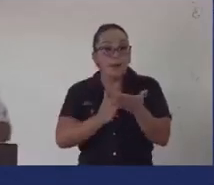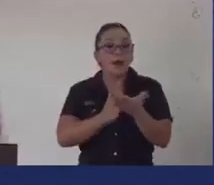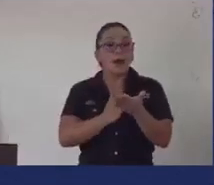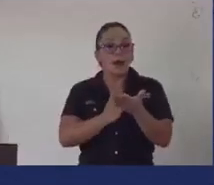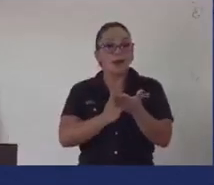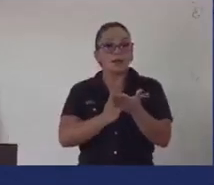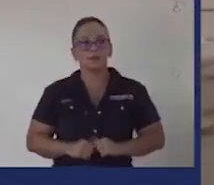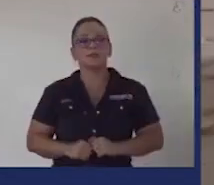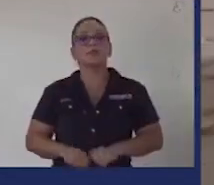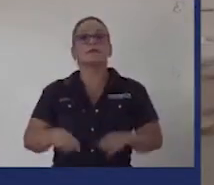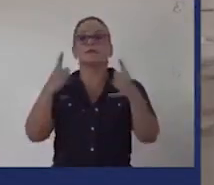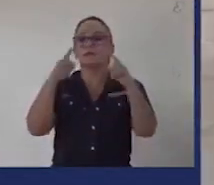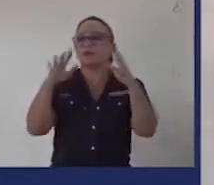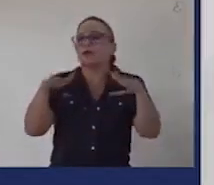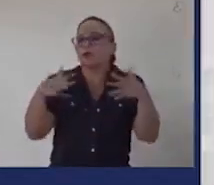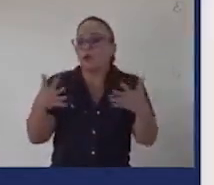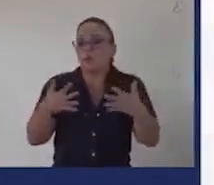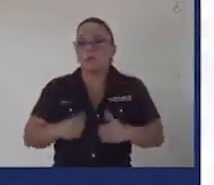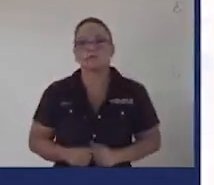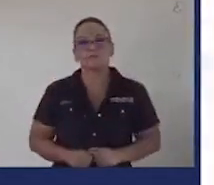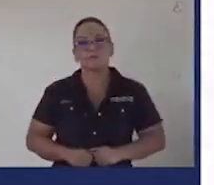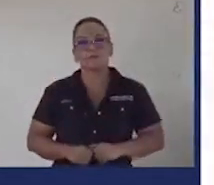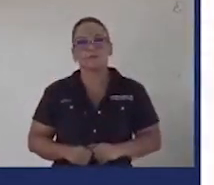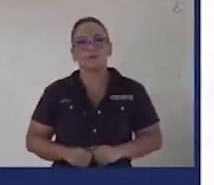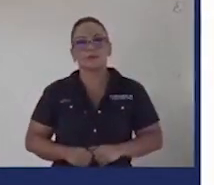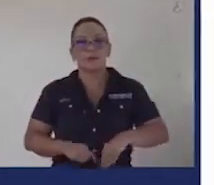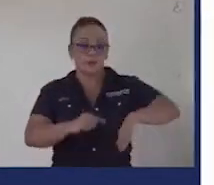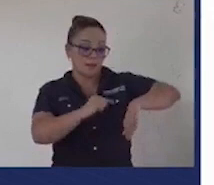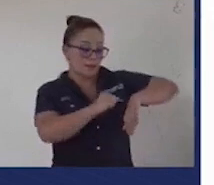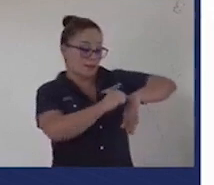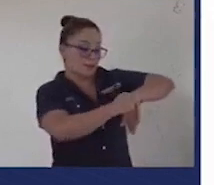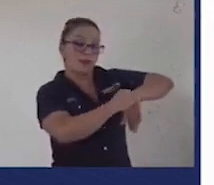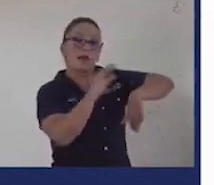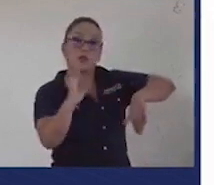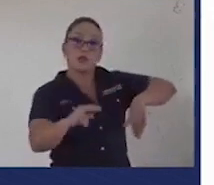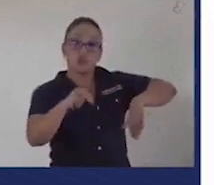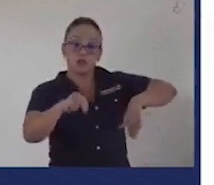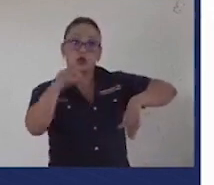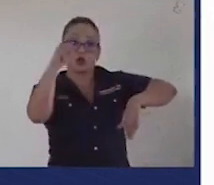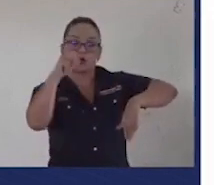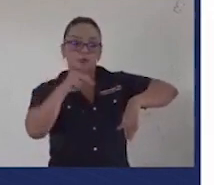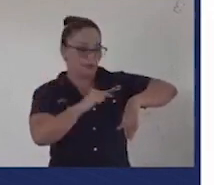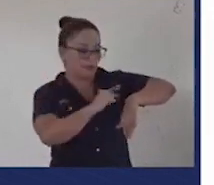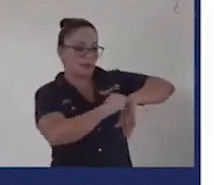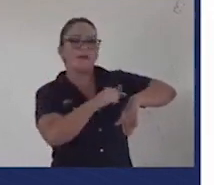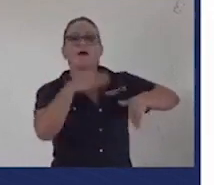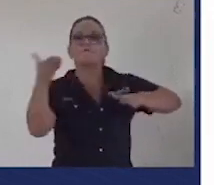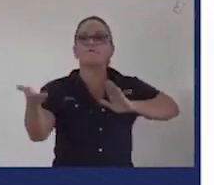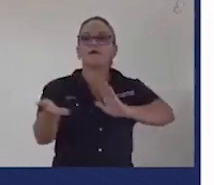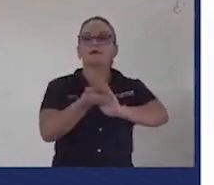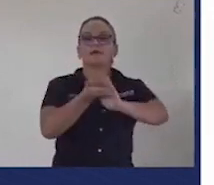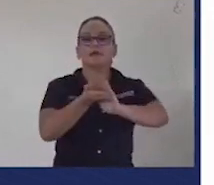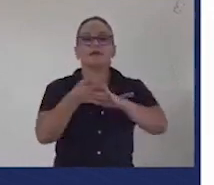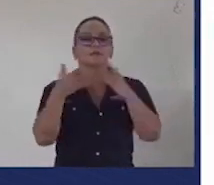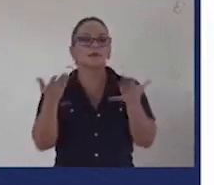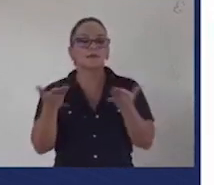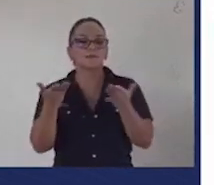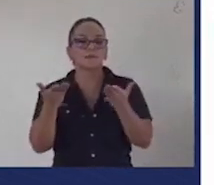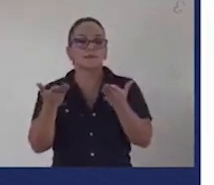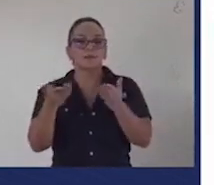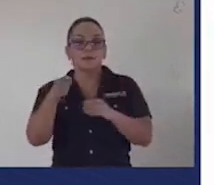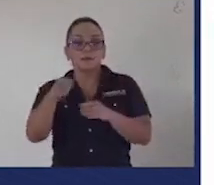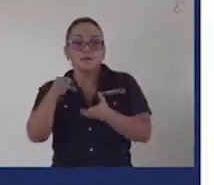en zonas protegidas. Franja fronteriza norte. Esta zona es afectada por el Refugio Nacional